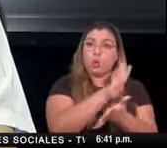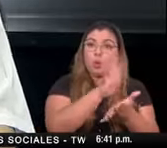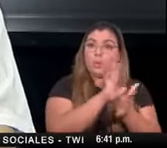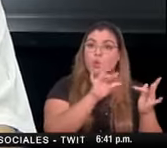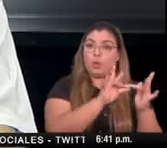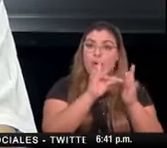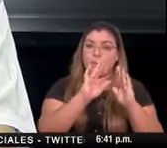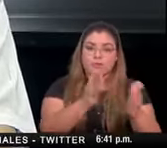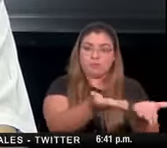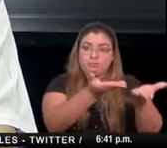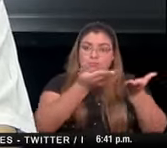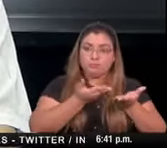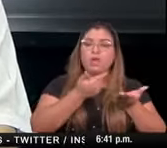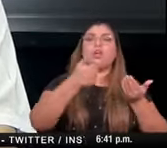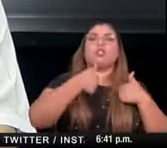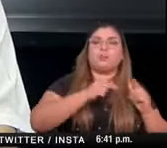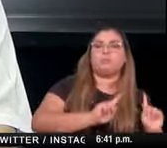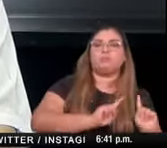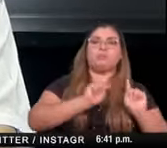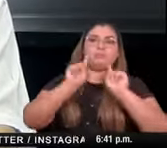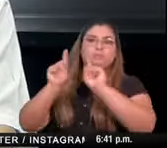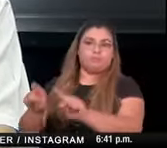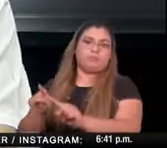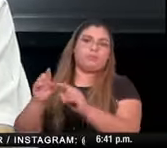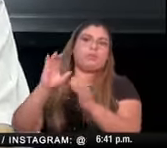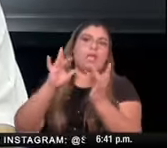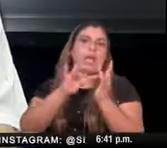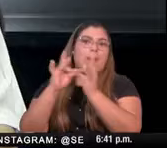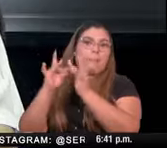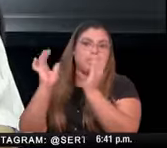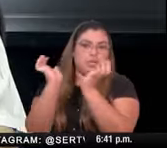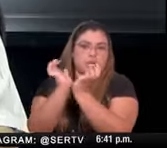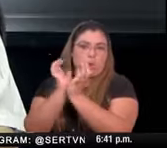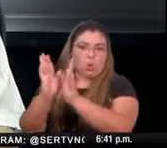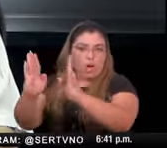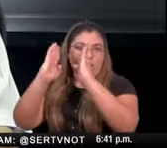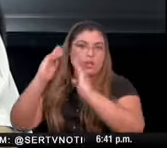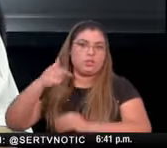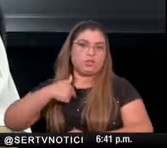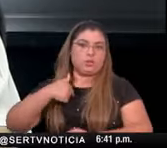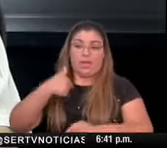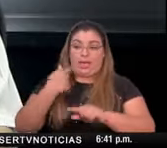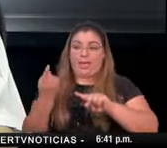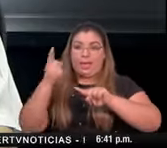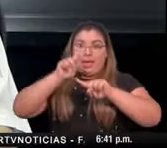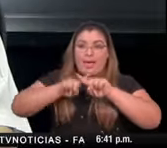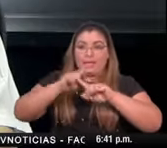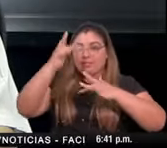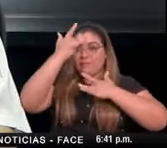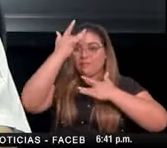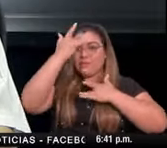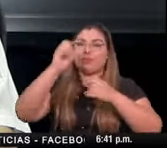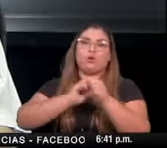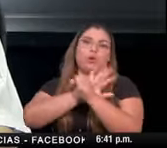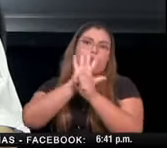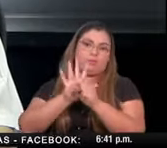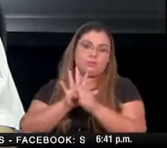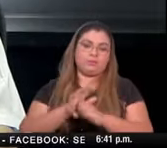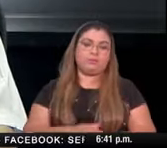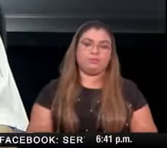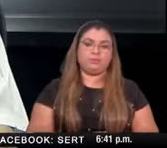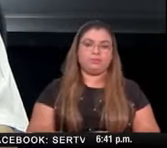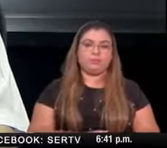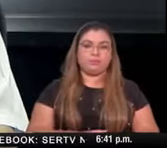protocolo a efecto de no saturar las unidades y poder dar una atención efectiva a cualquier paciente que tenga este tipo de